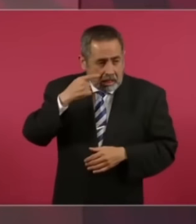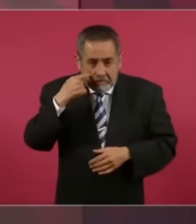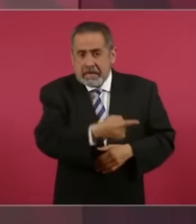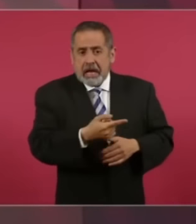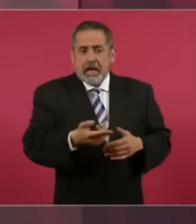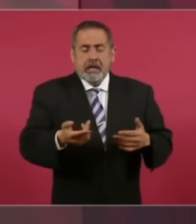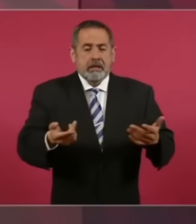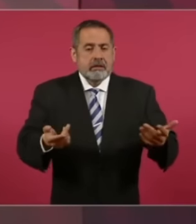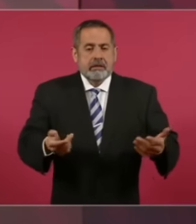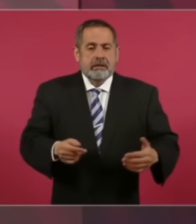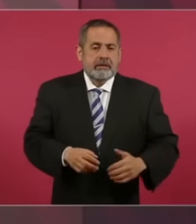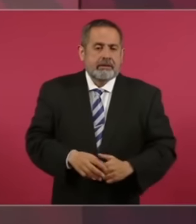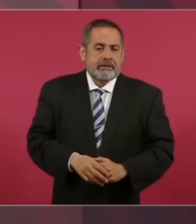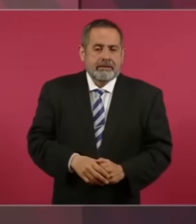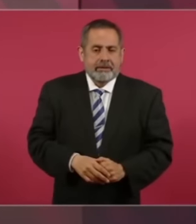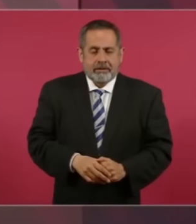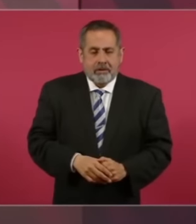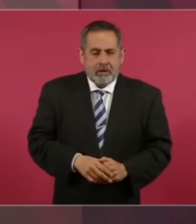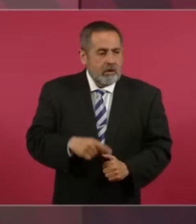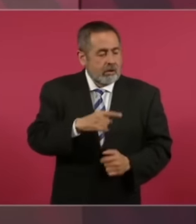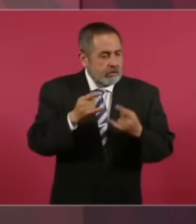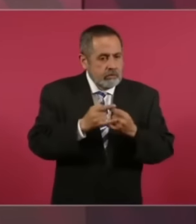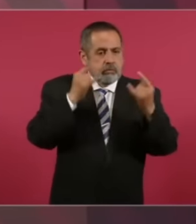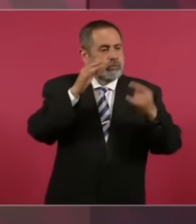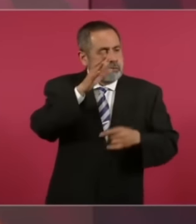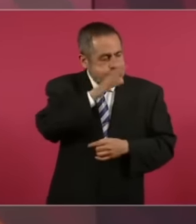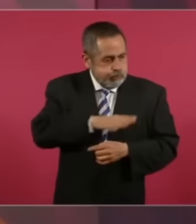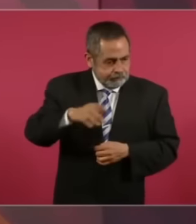Es algo histórico